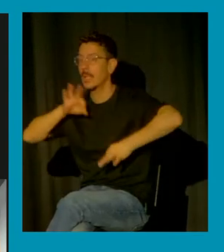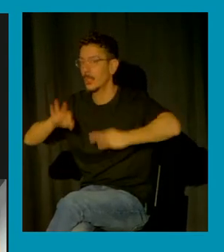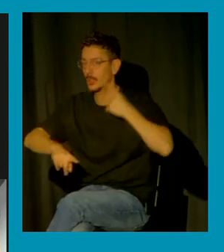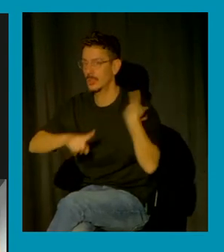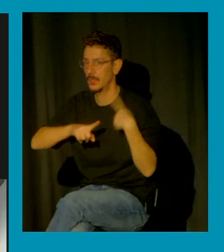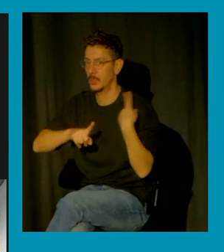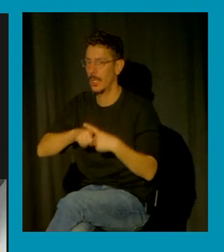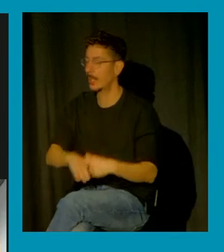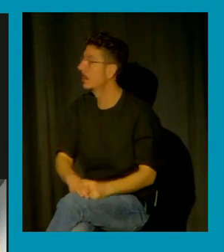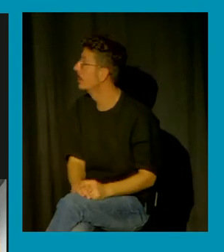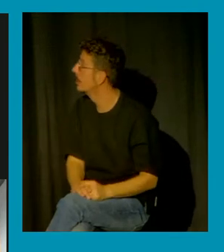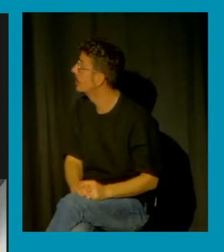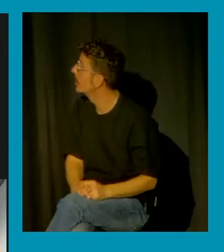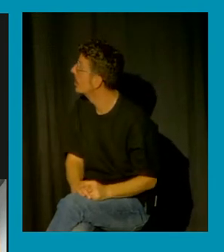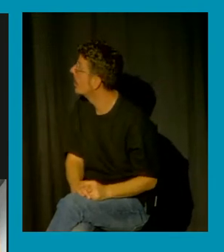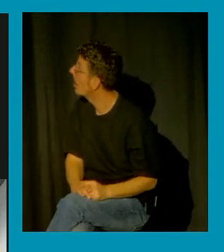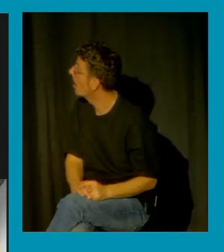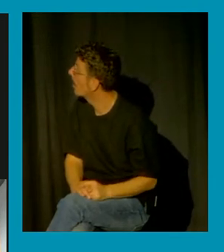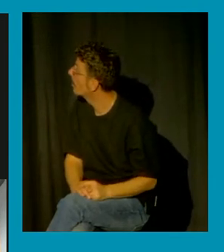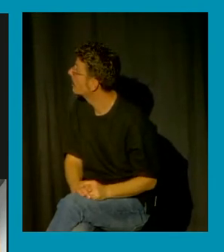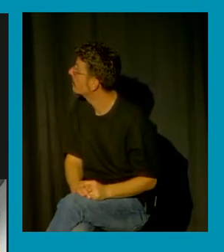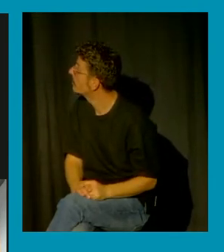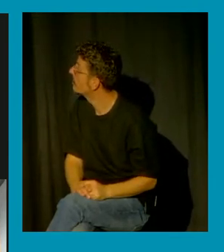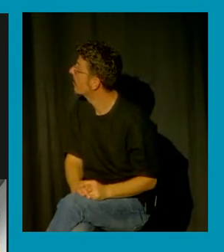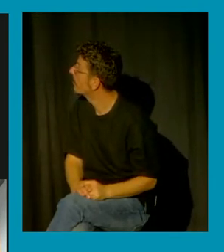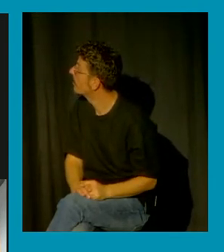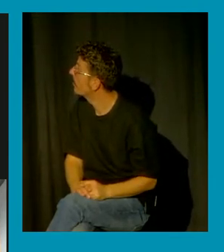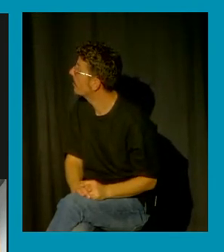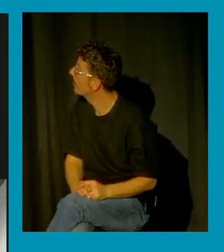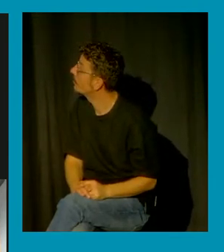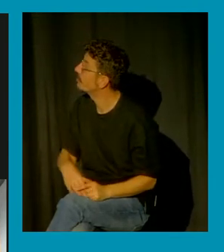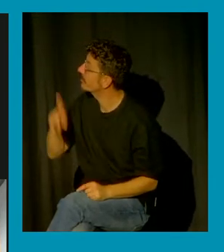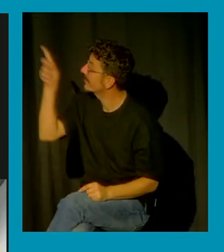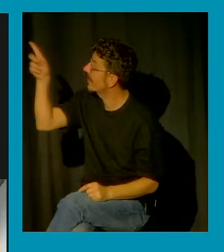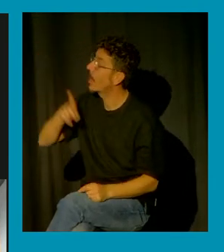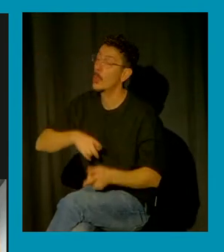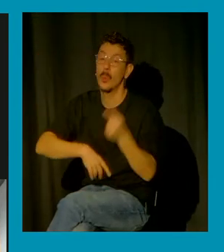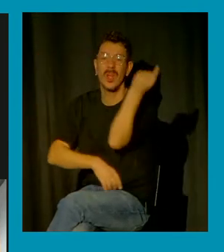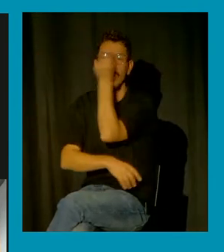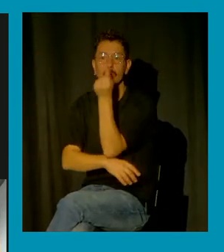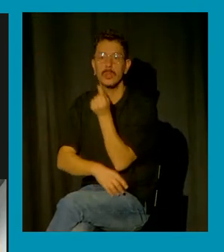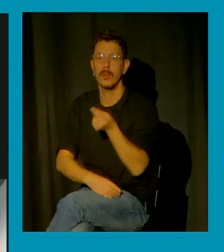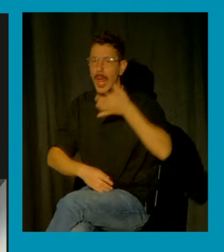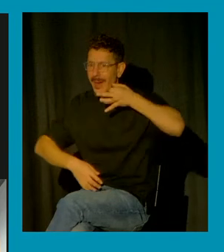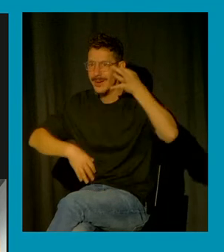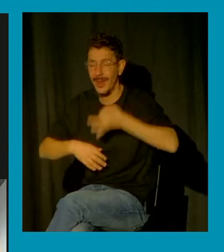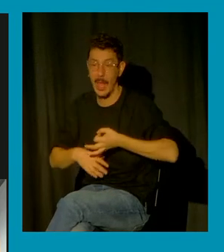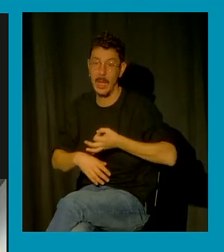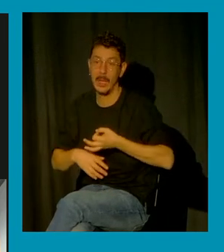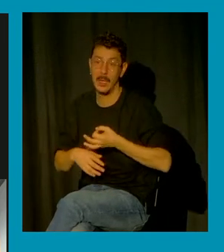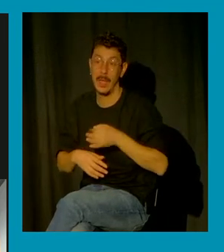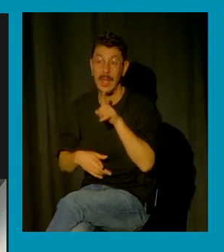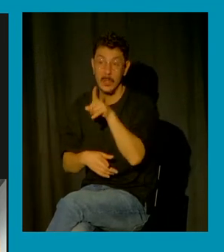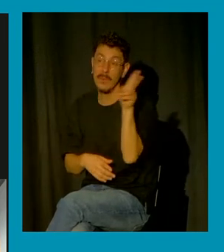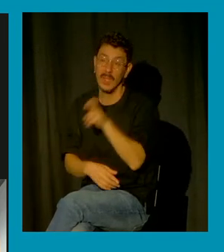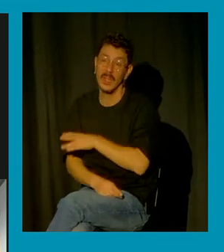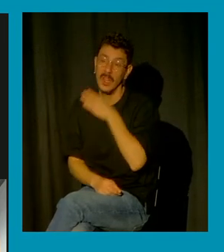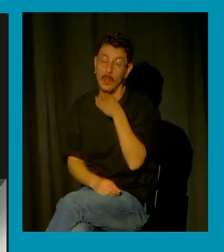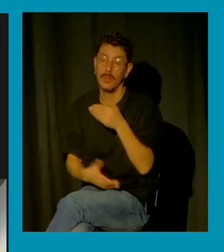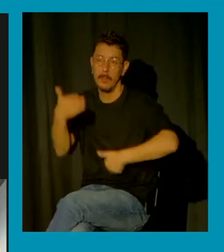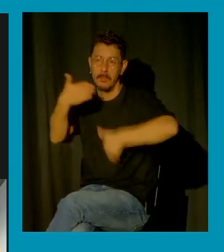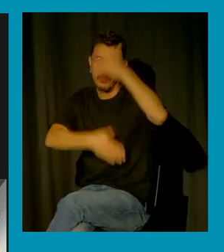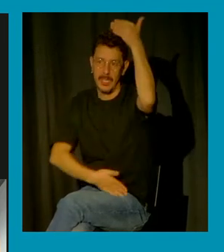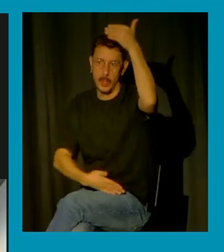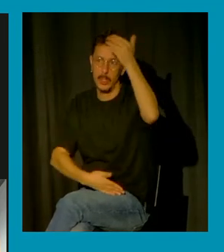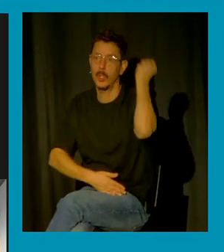esta parte de aquí por ejemplo es una ilustración real de cómo los periódicos contaban